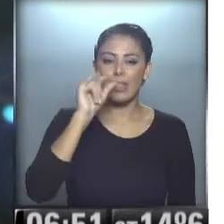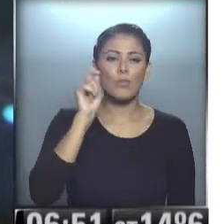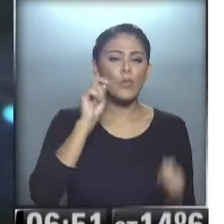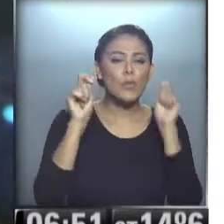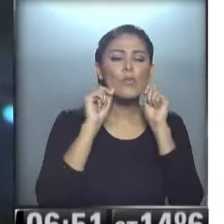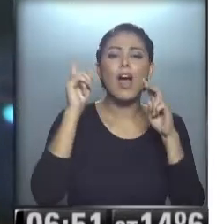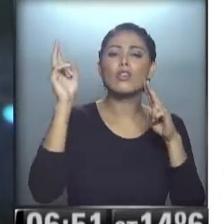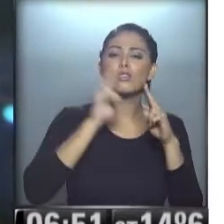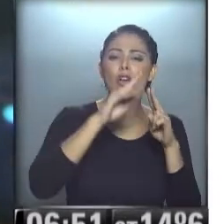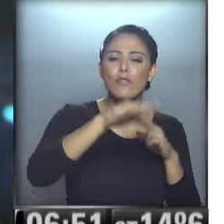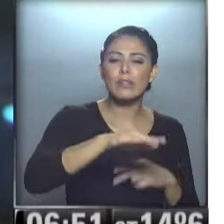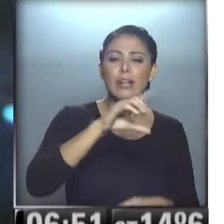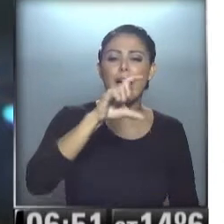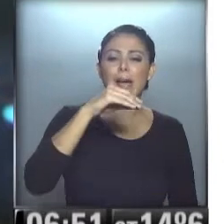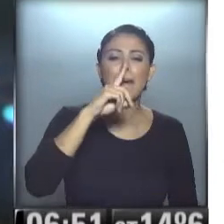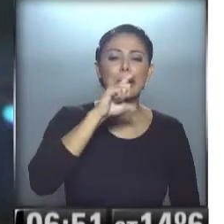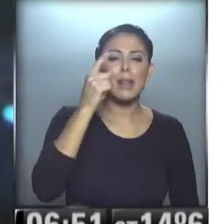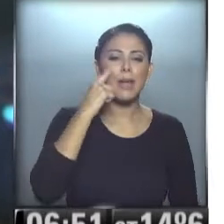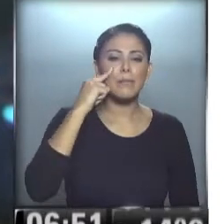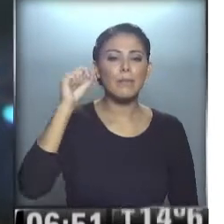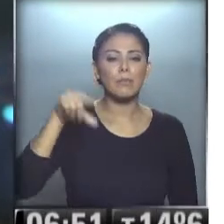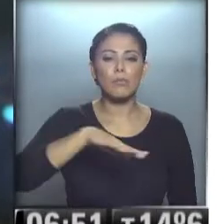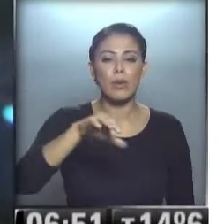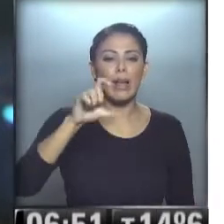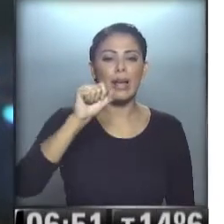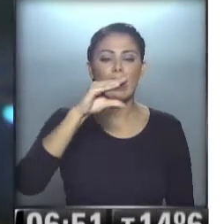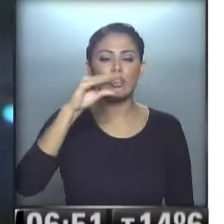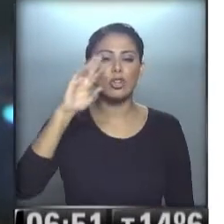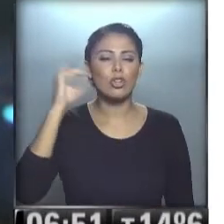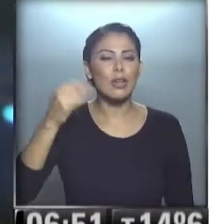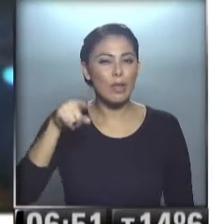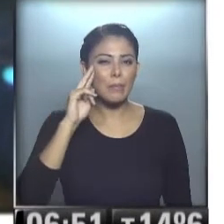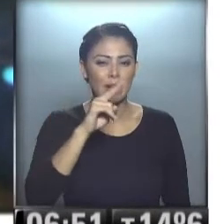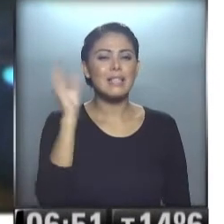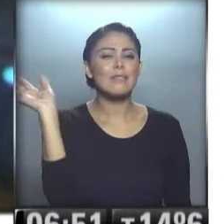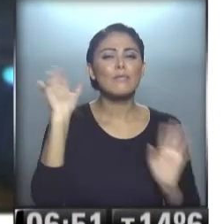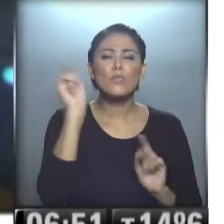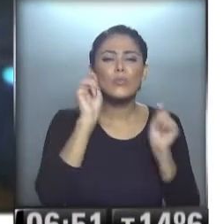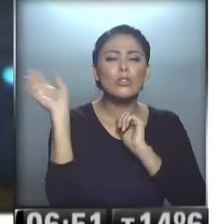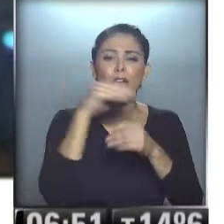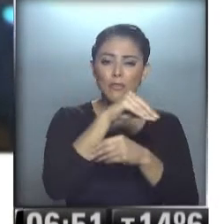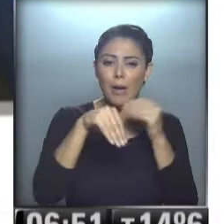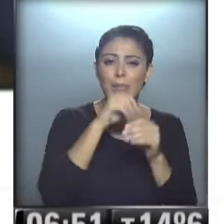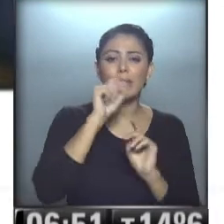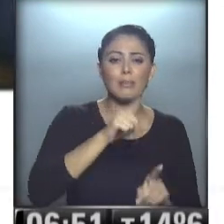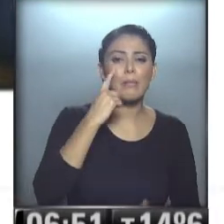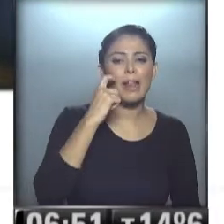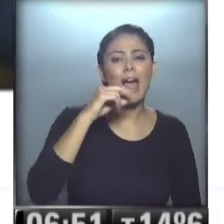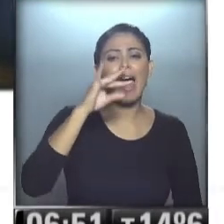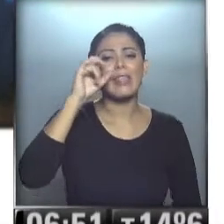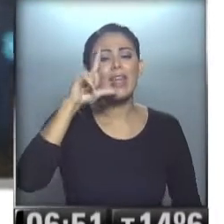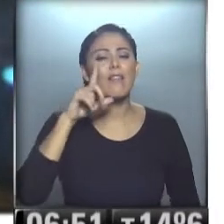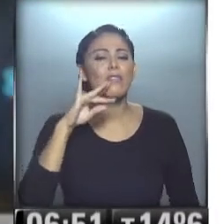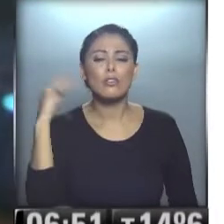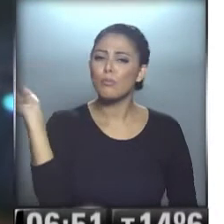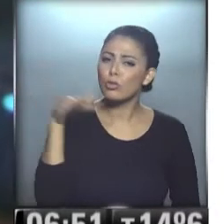sobrina Camila... ...que vive en Los Cachorros... ...seguro te está viendo... ...besos para toda mi familia que vive allá... ...tengo en Pilar y del Biso Salud... ...bueno, tiene familia por todos